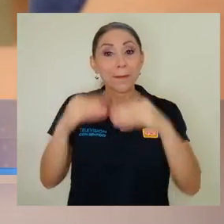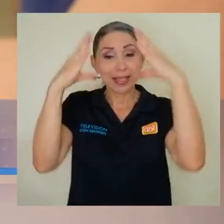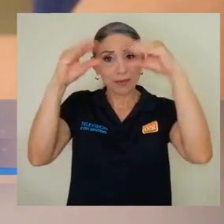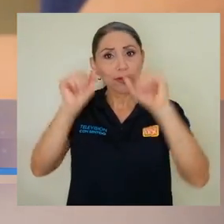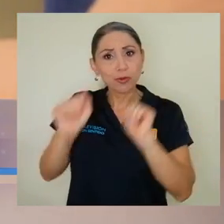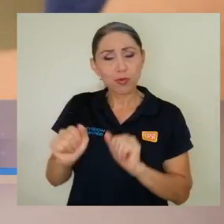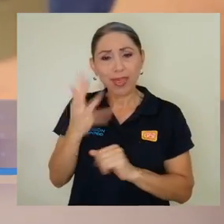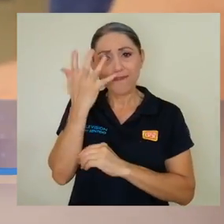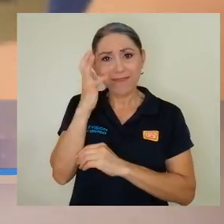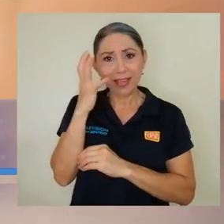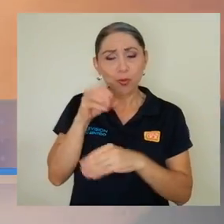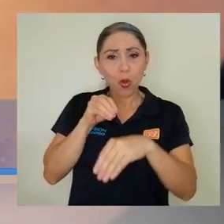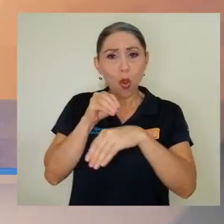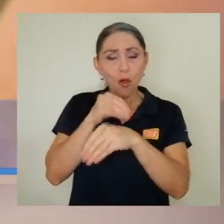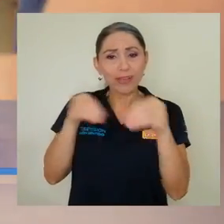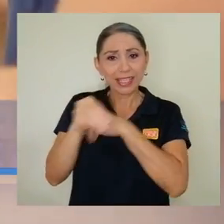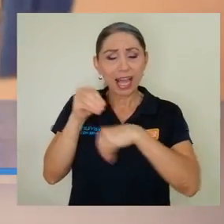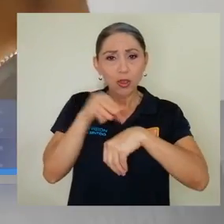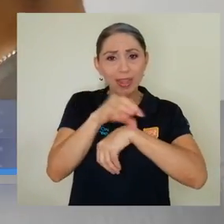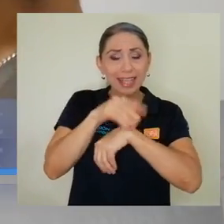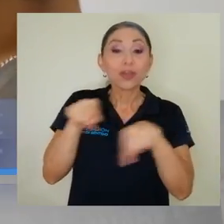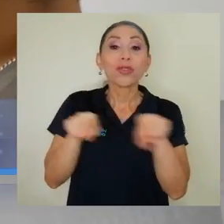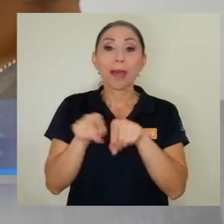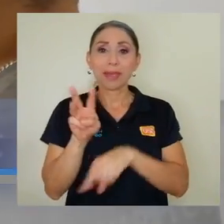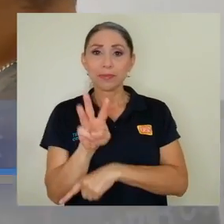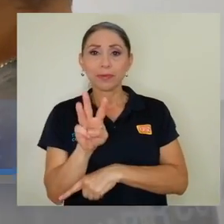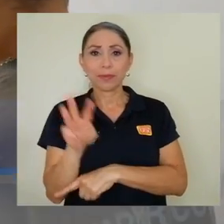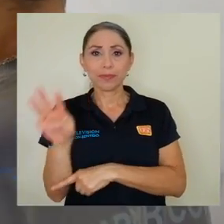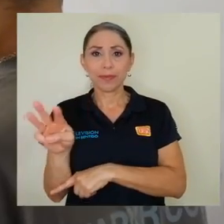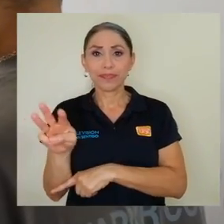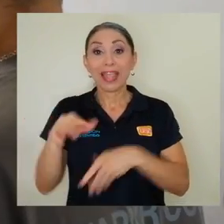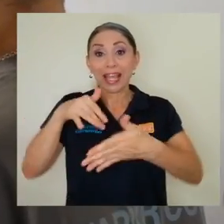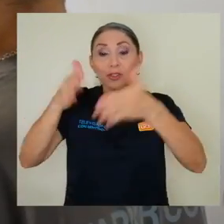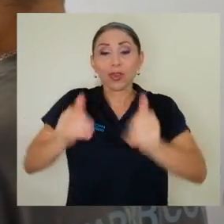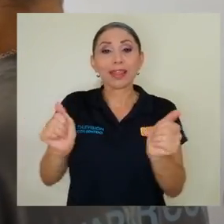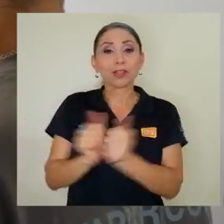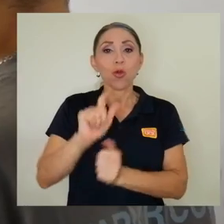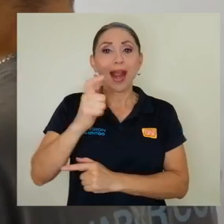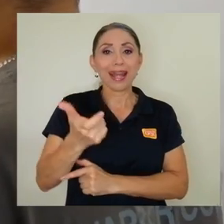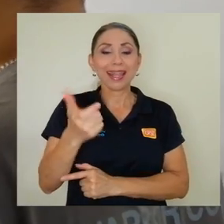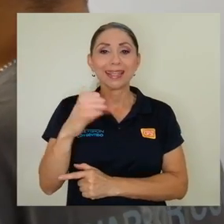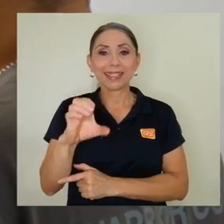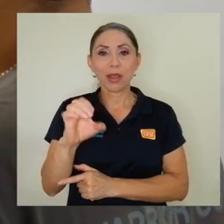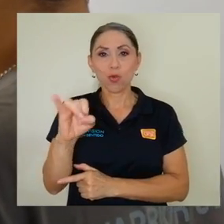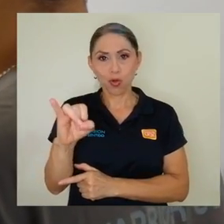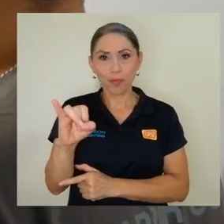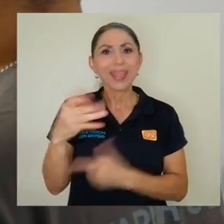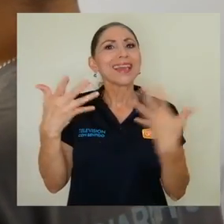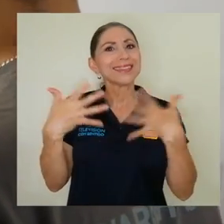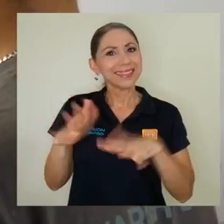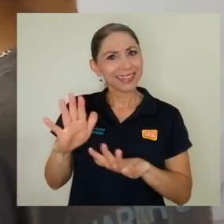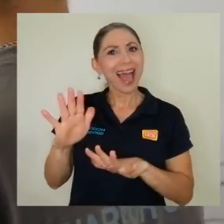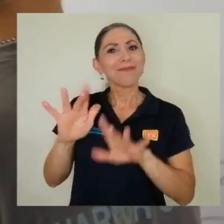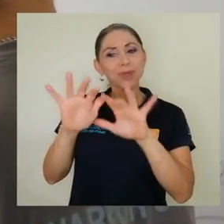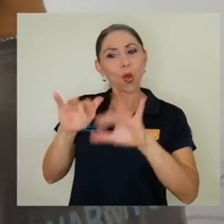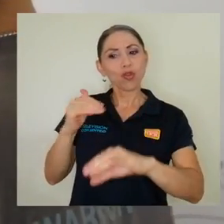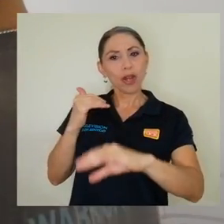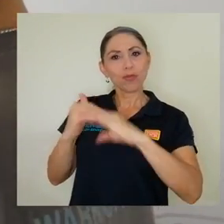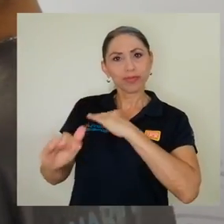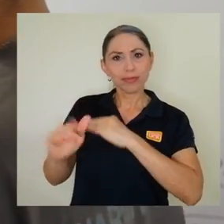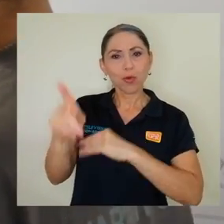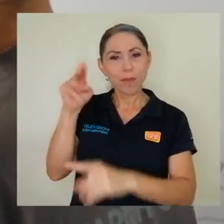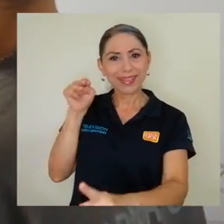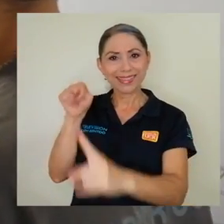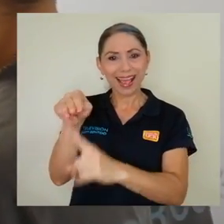el Facebook de la Oficina de Orientación y su sitio web. En el caso de los estudiantes con carne universitario C1, ya recibieron un mensaje a través de su